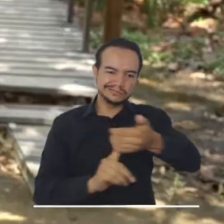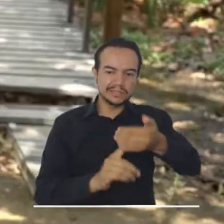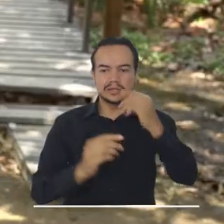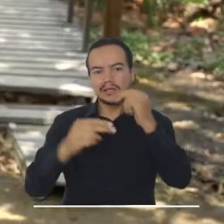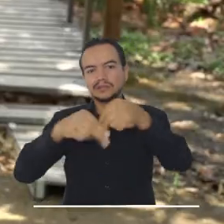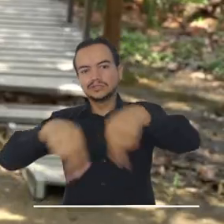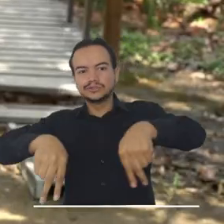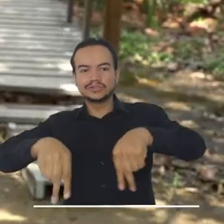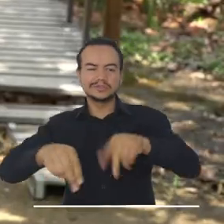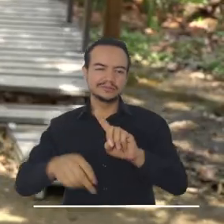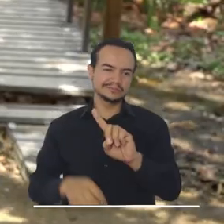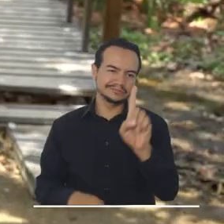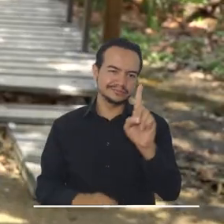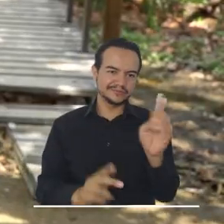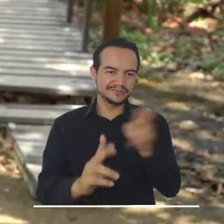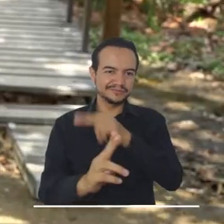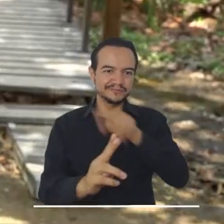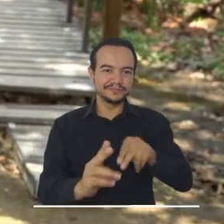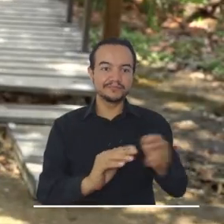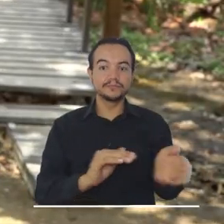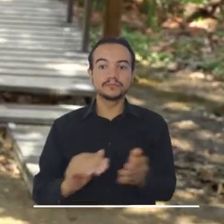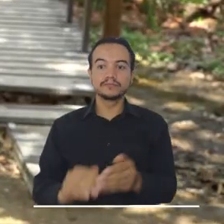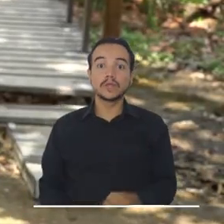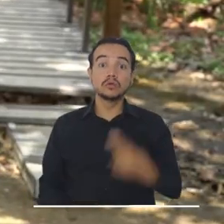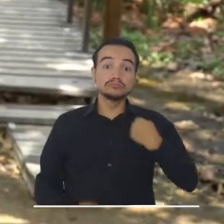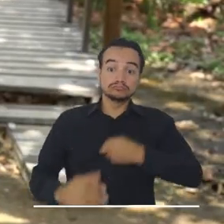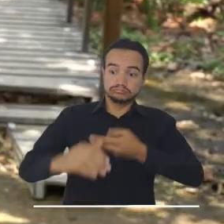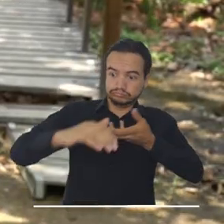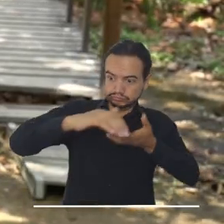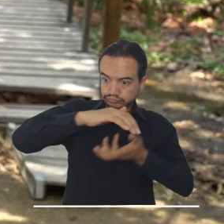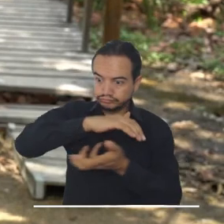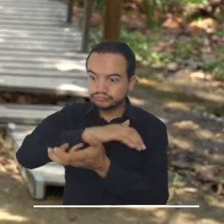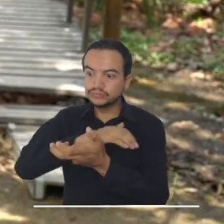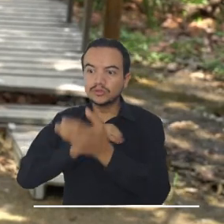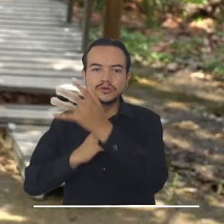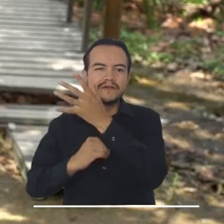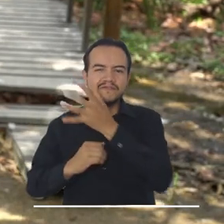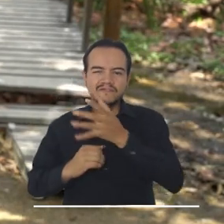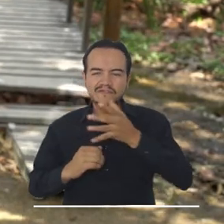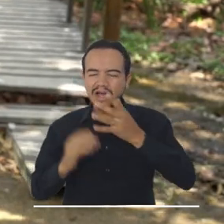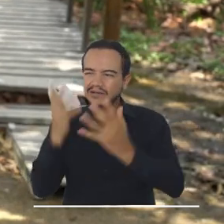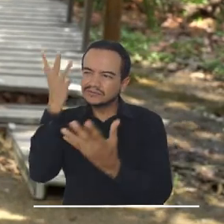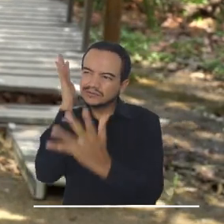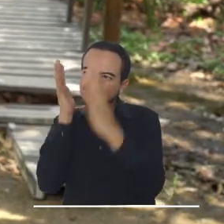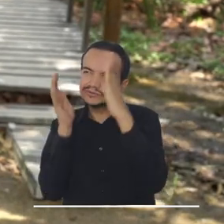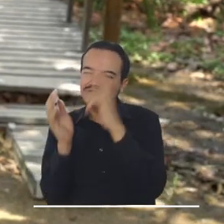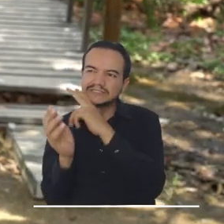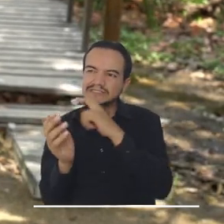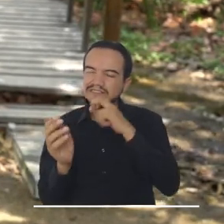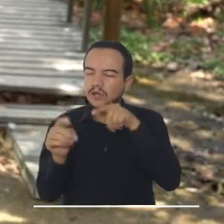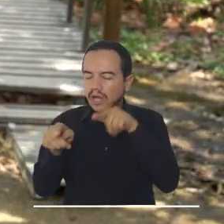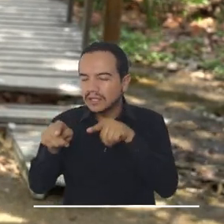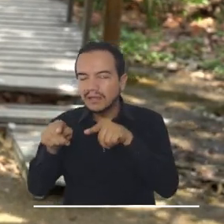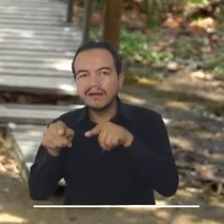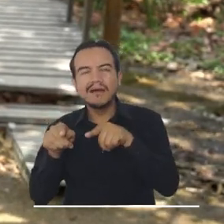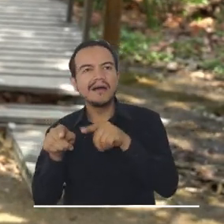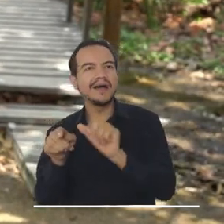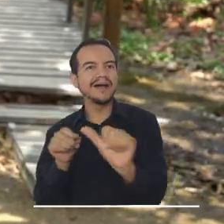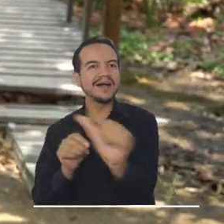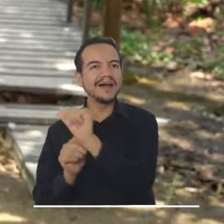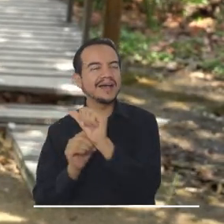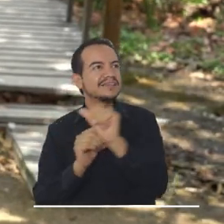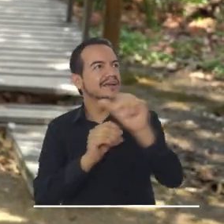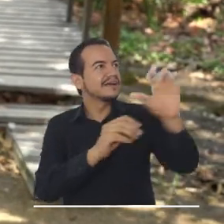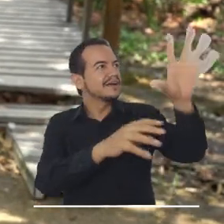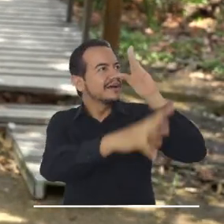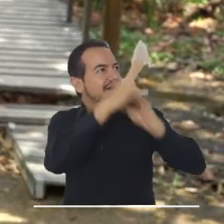Hicimos este recorrido por el bosque seco, en donde las mujeres pudieron hacer pedagogía, donde pudieron llevar a cabo un mensaje y